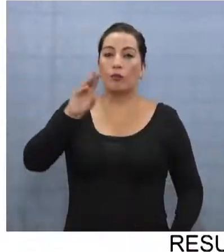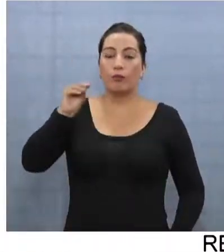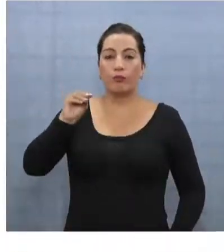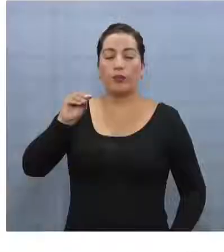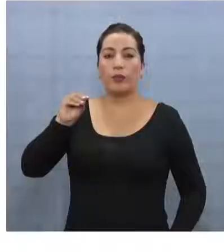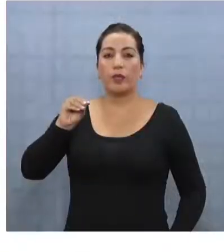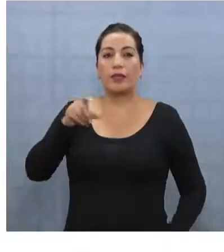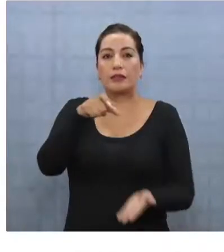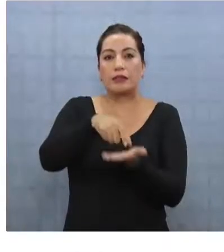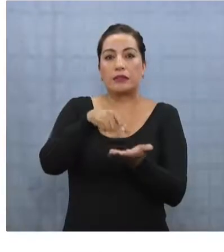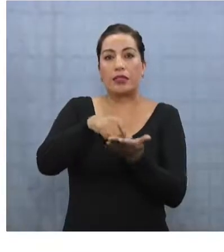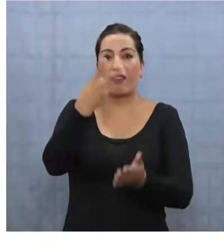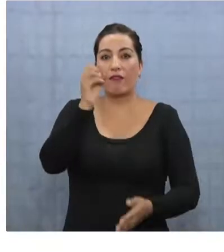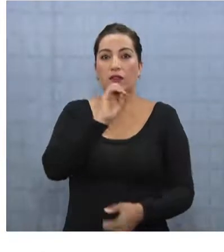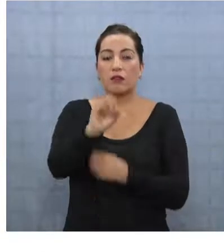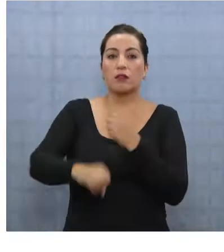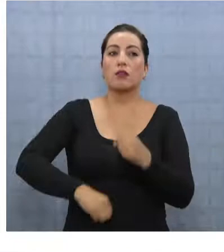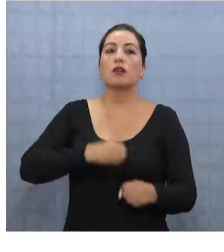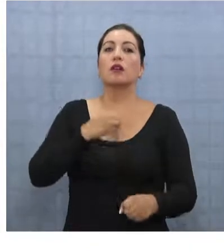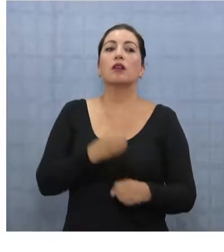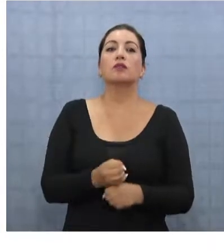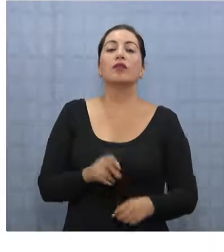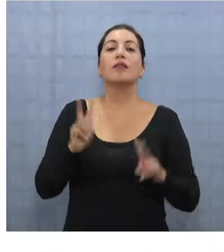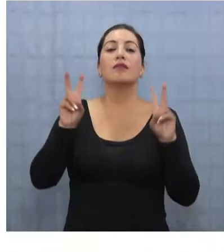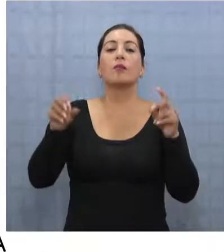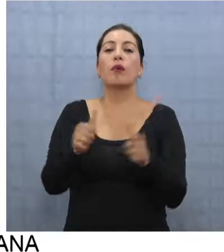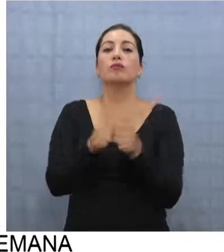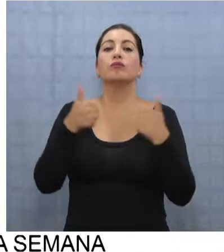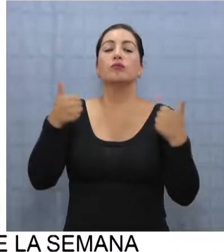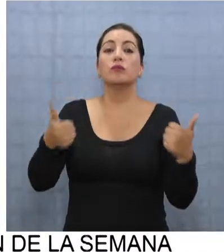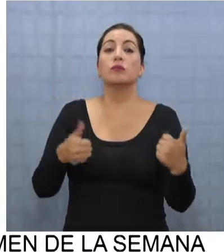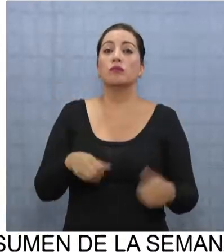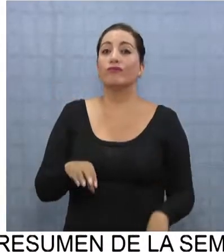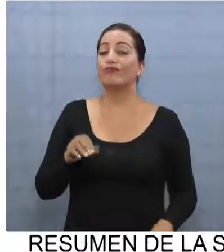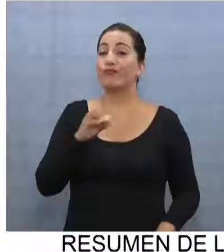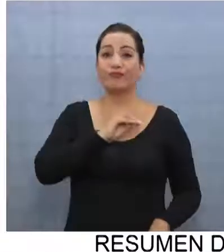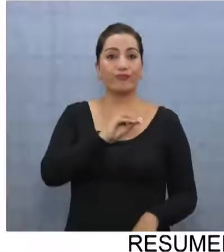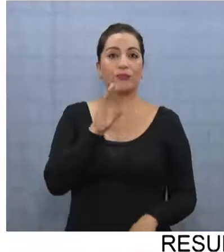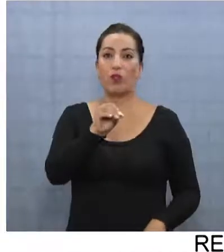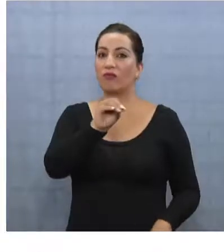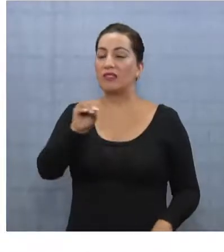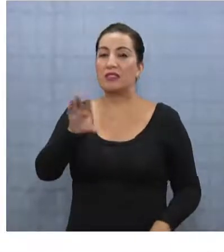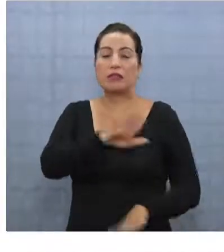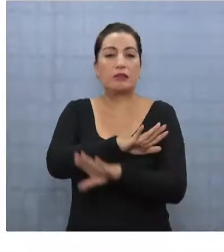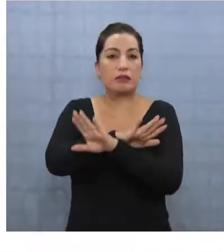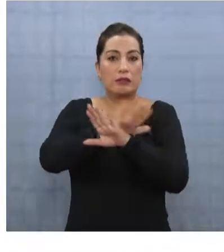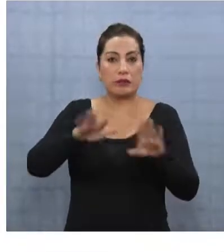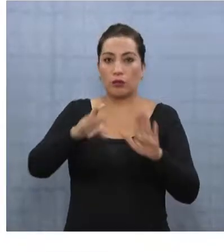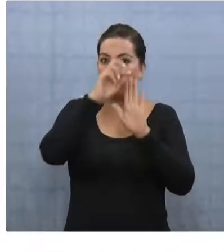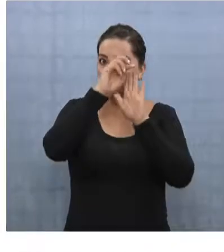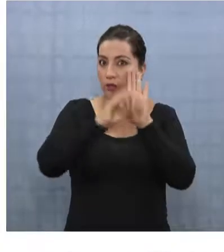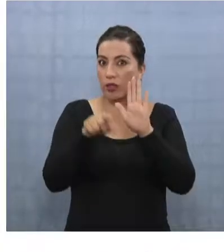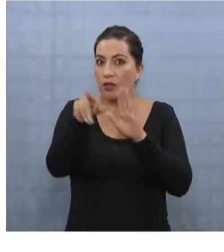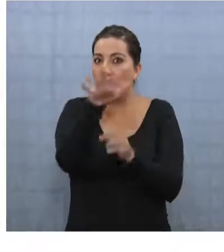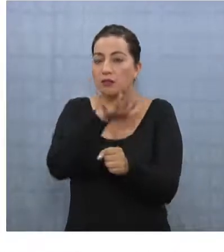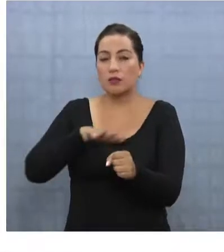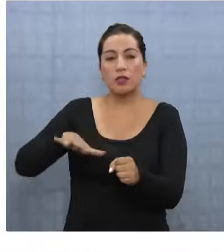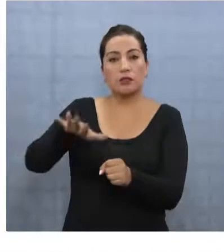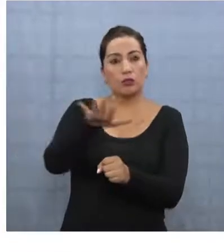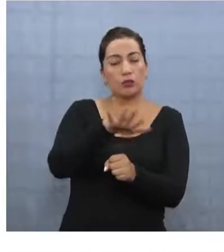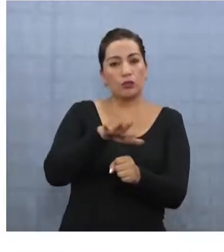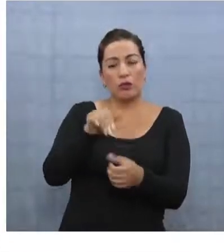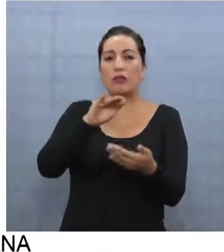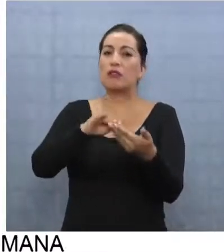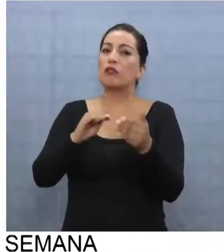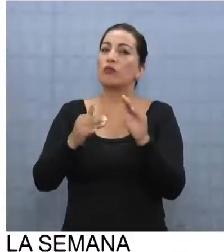recuperar su local sede de 20 años, pero a nivel de la autoridad no hay pronunciamiento respecto de proyecto para esa